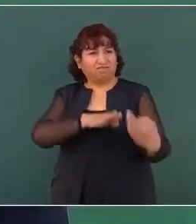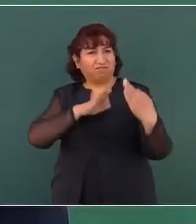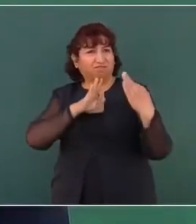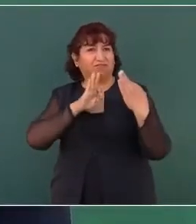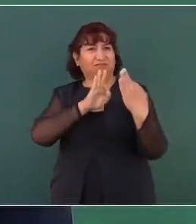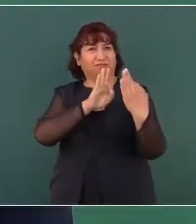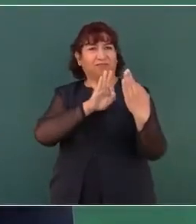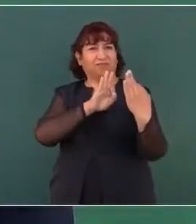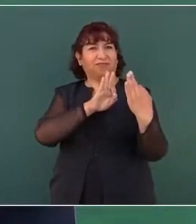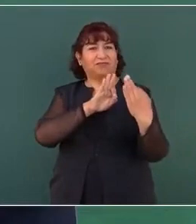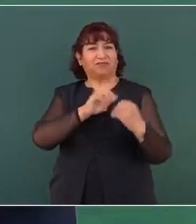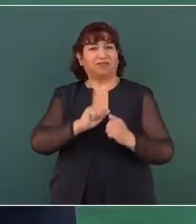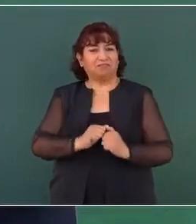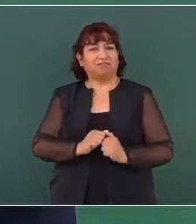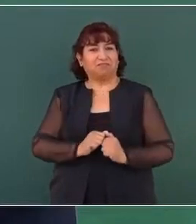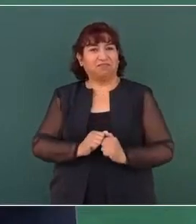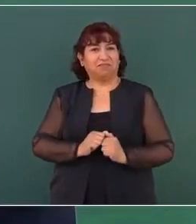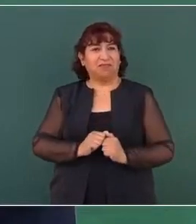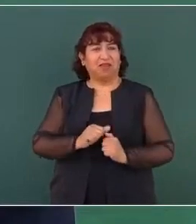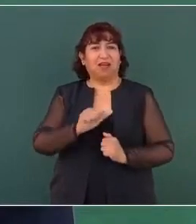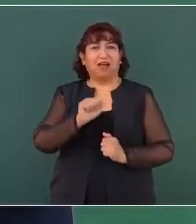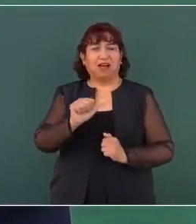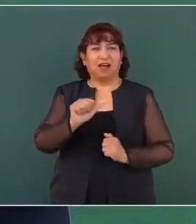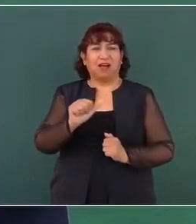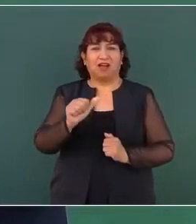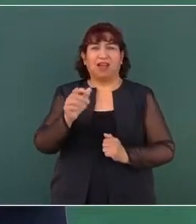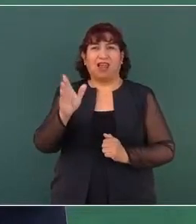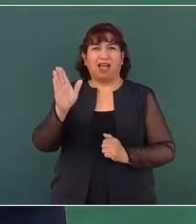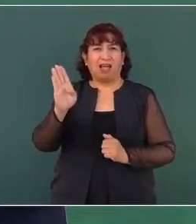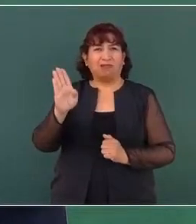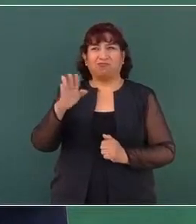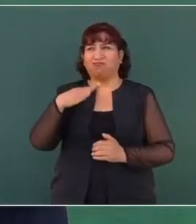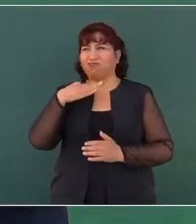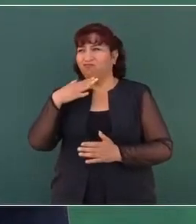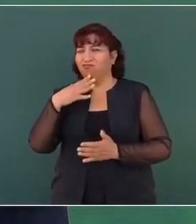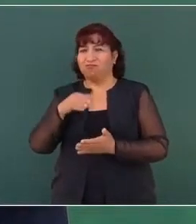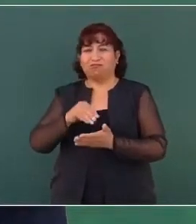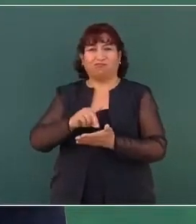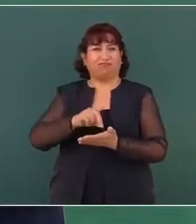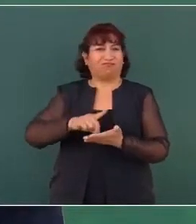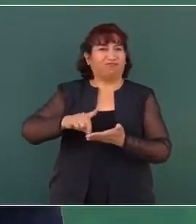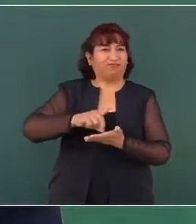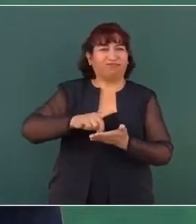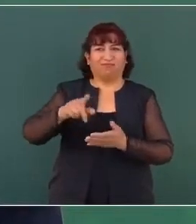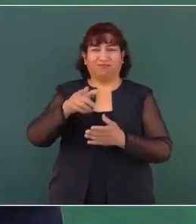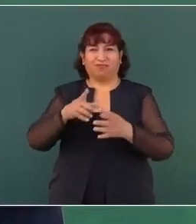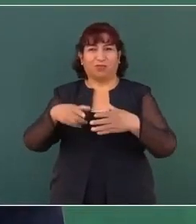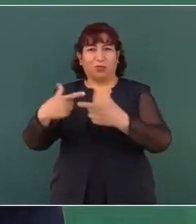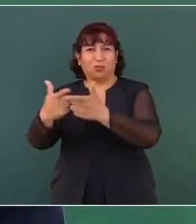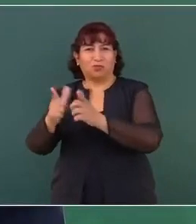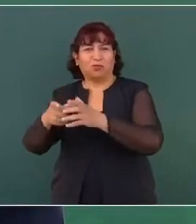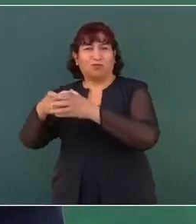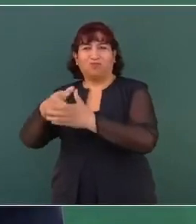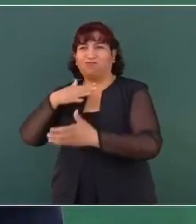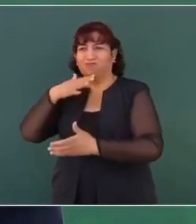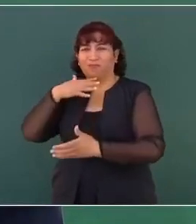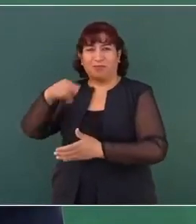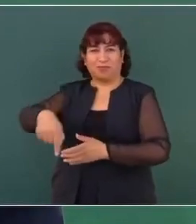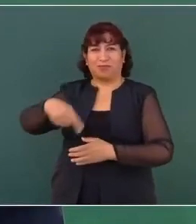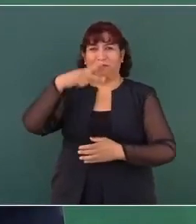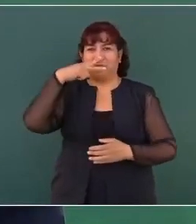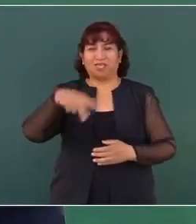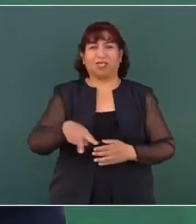a la mafia de la corrupción de México.